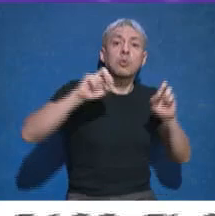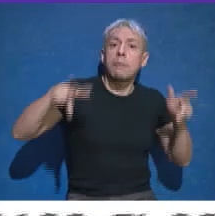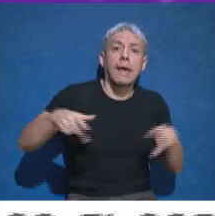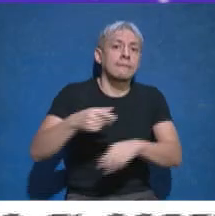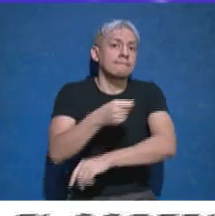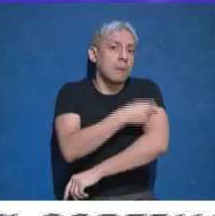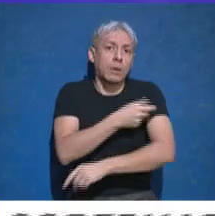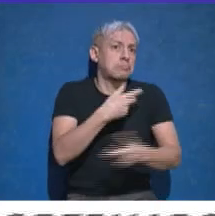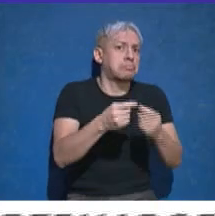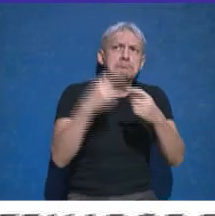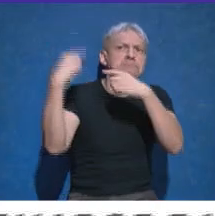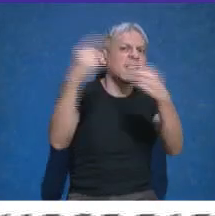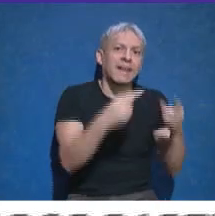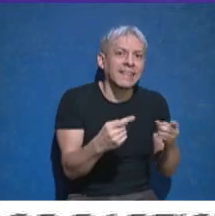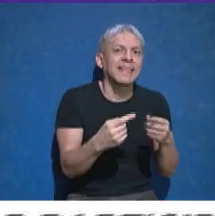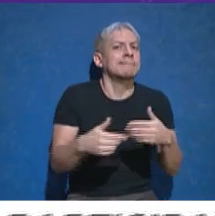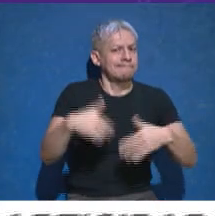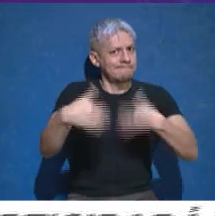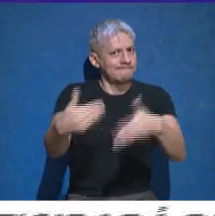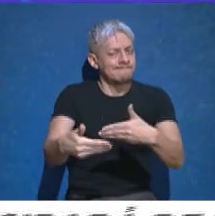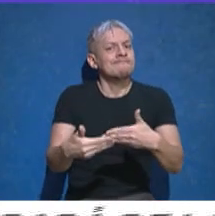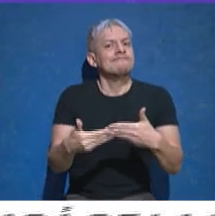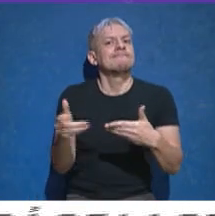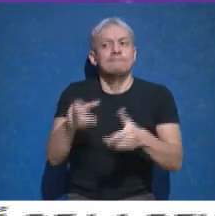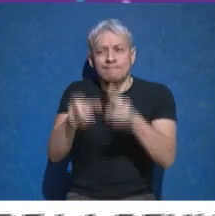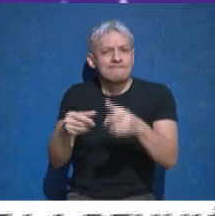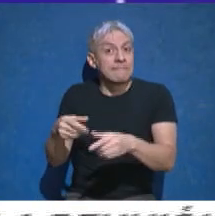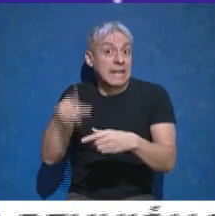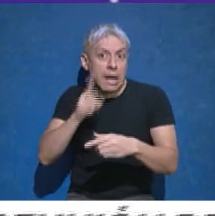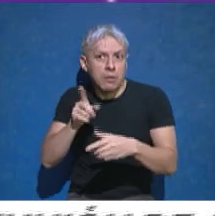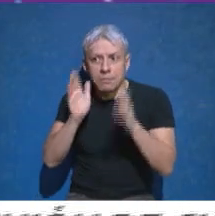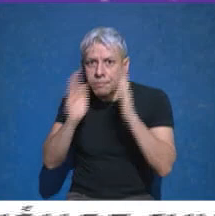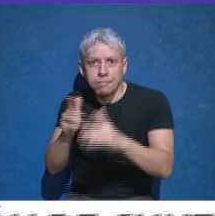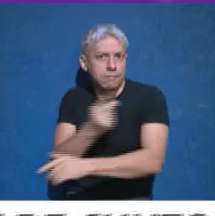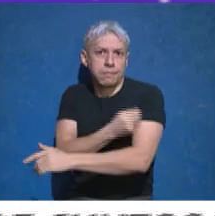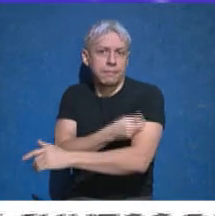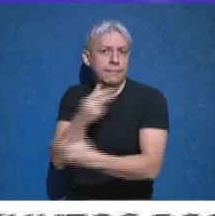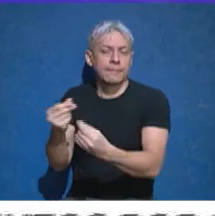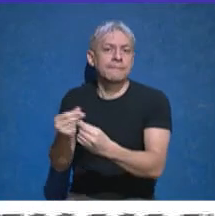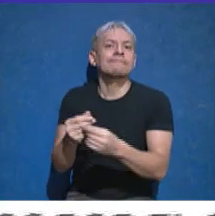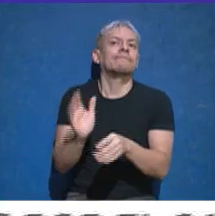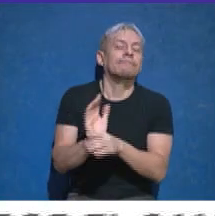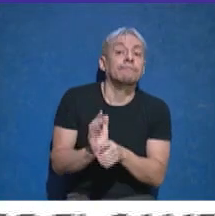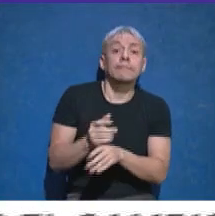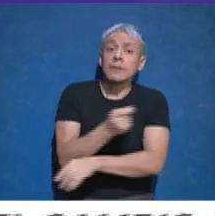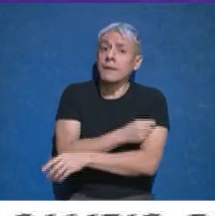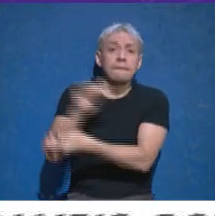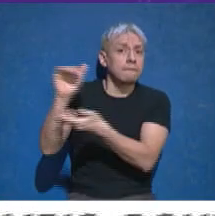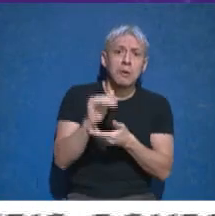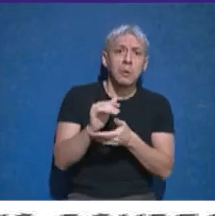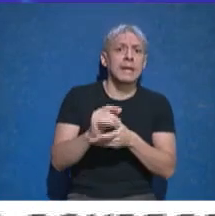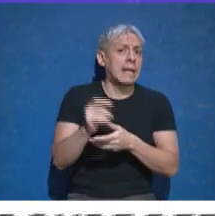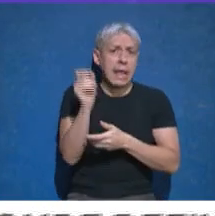vacunatorio para poder llegar en forma masiva a esta población de riesgo, y esto hace de que las vacunas rápidamente sean